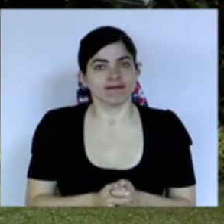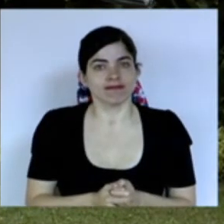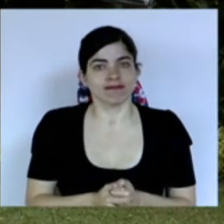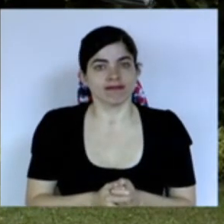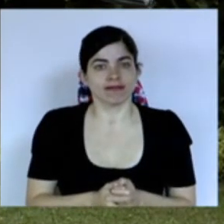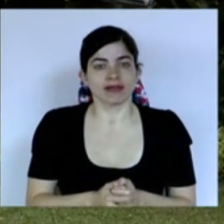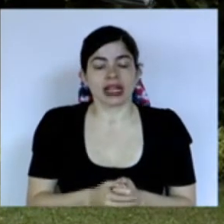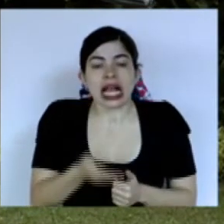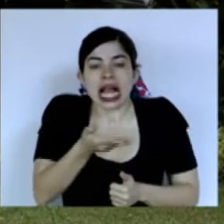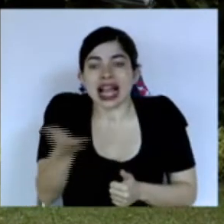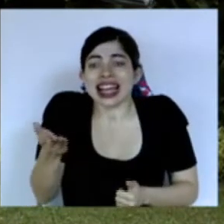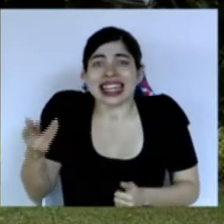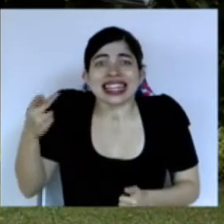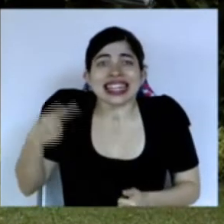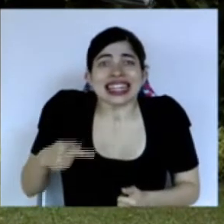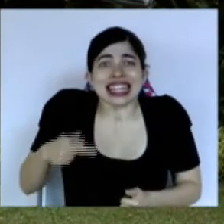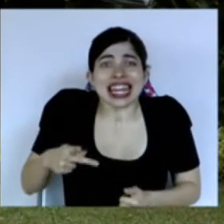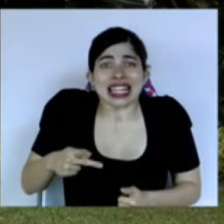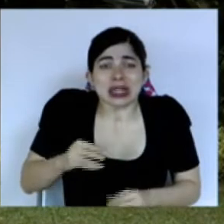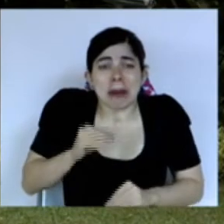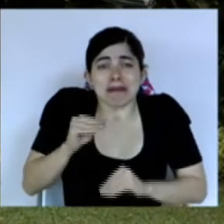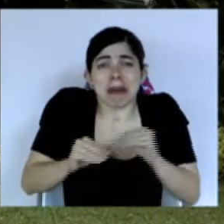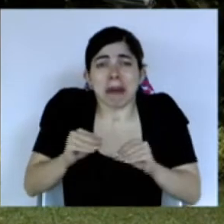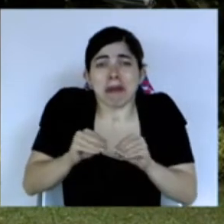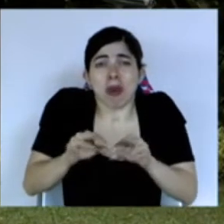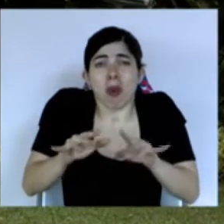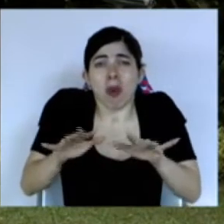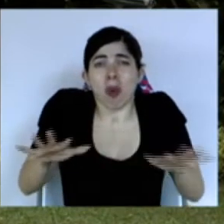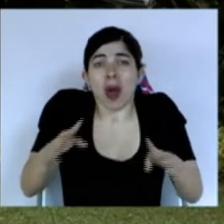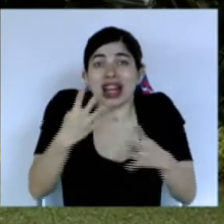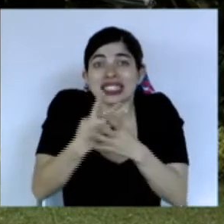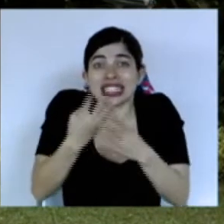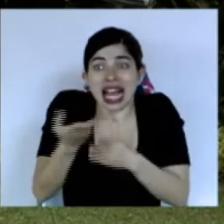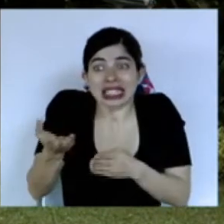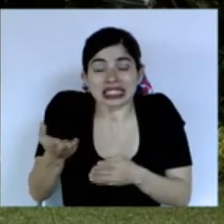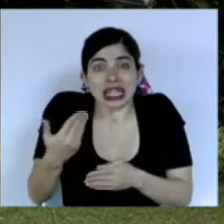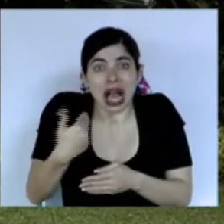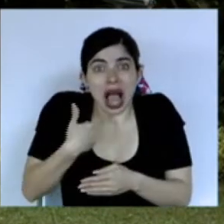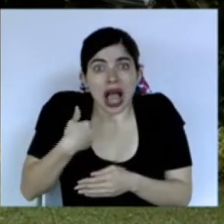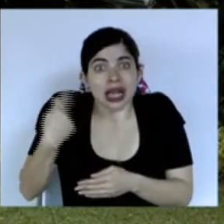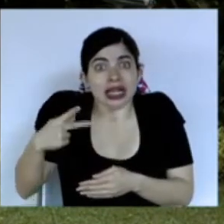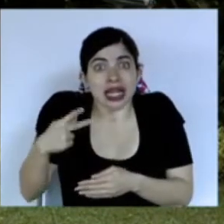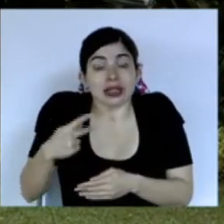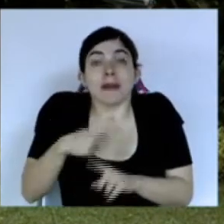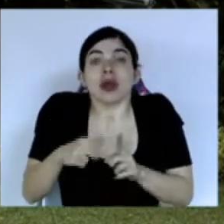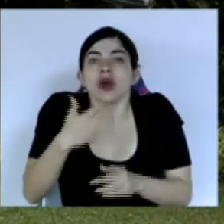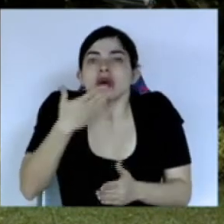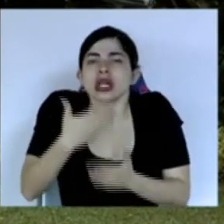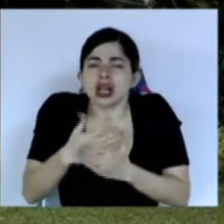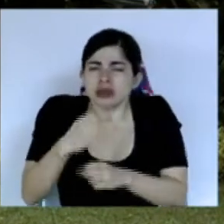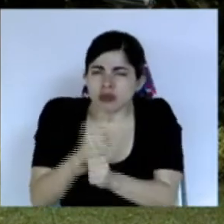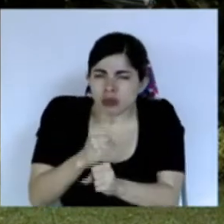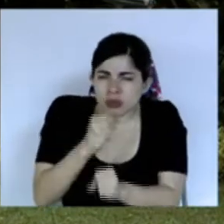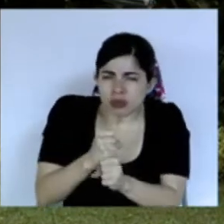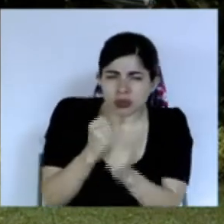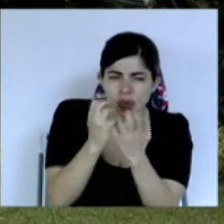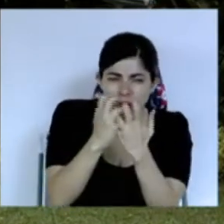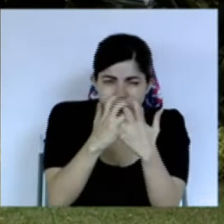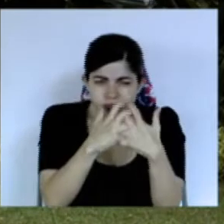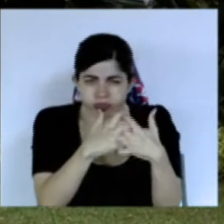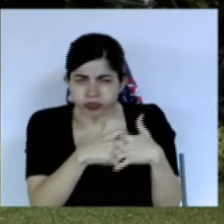el riesgo de un contagio masivo penitenciario y gracias a un trabajo articulado